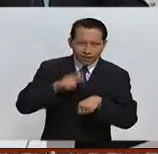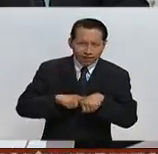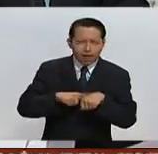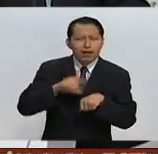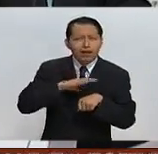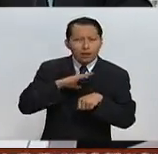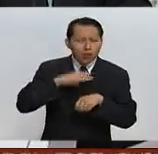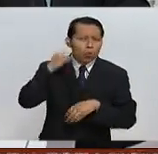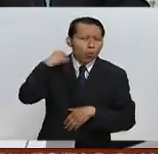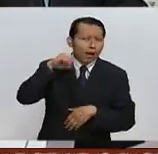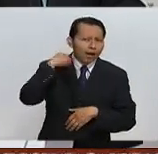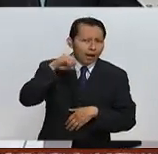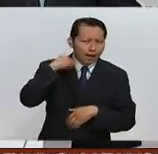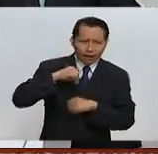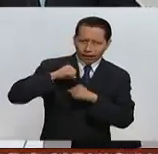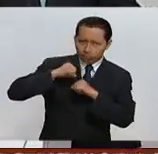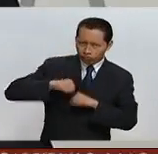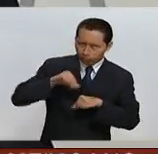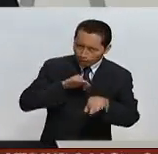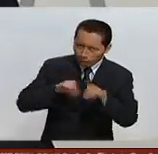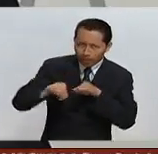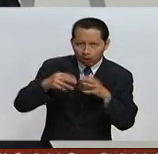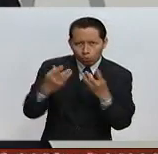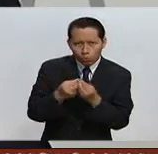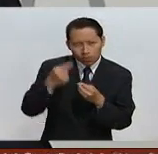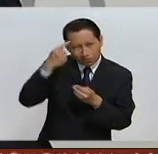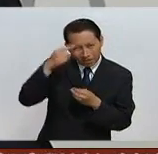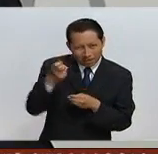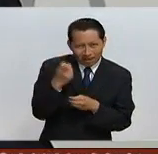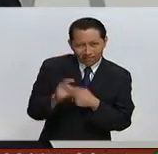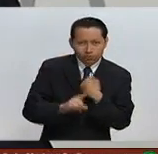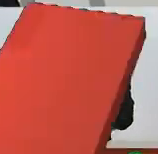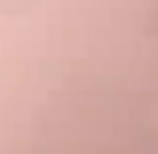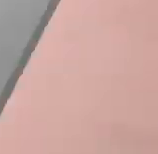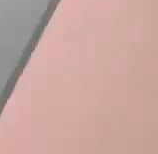autoridades de Oaxaca para enfrentar la situación de esa entidad.